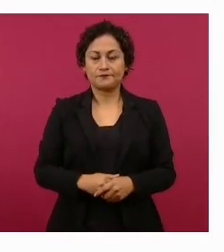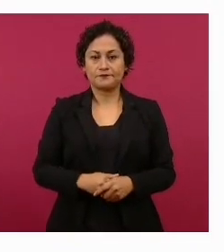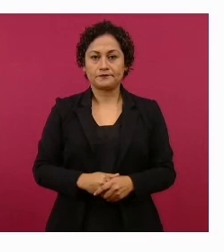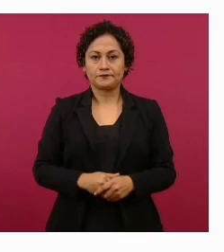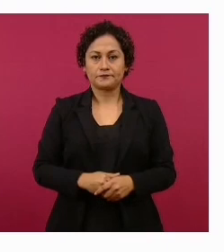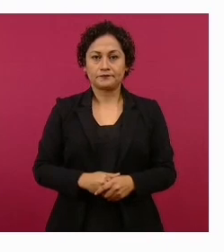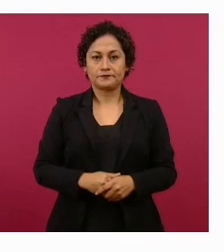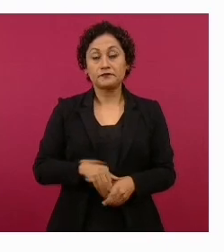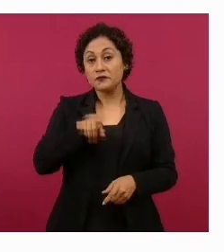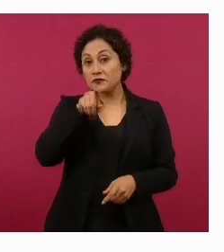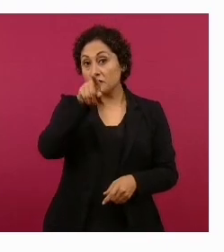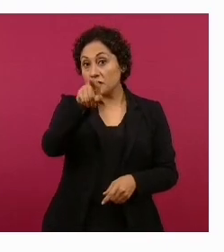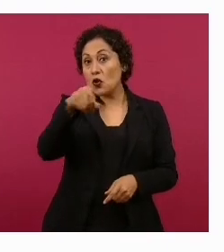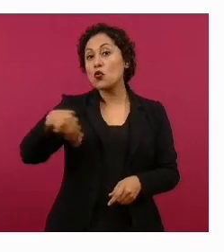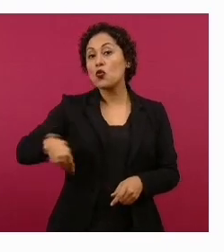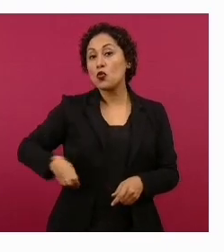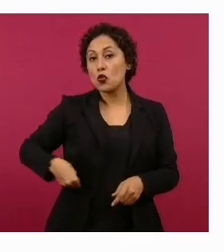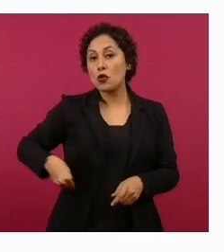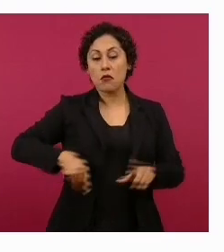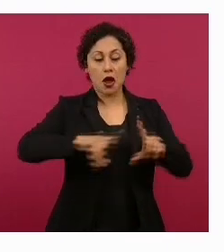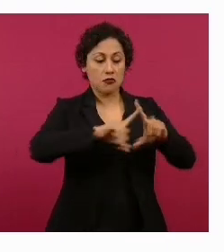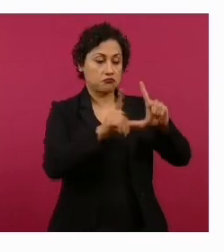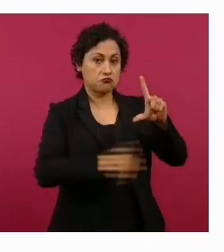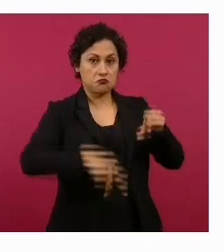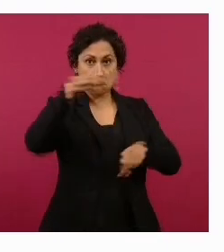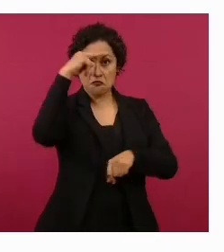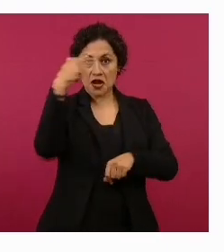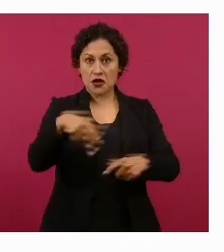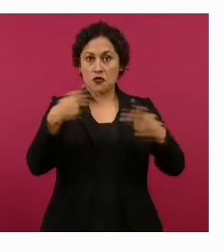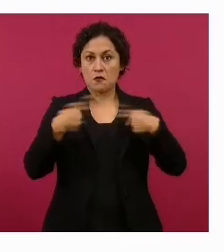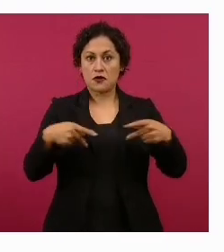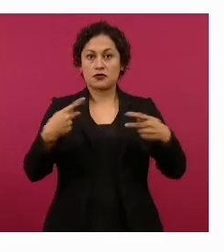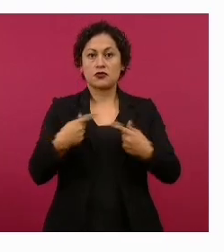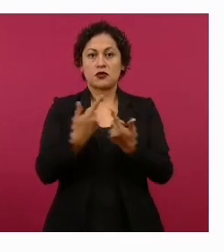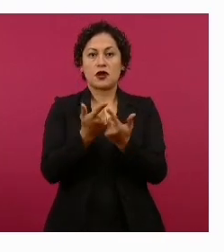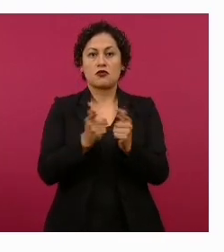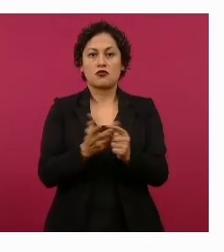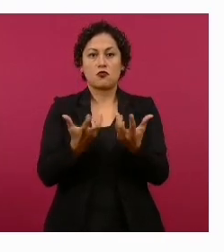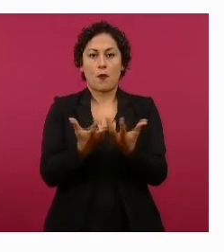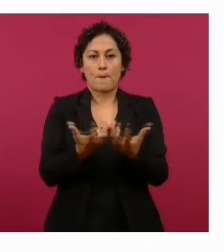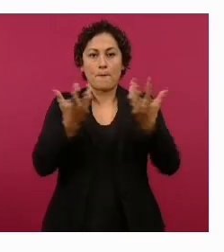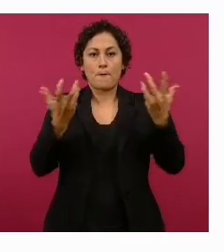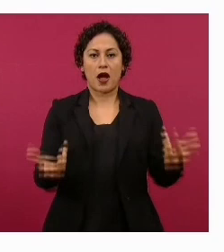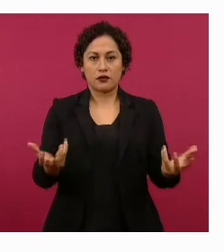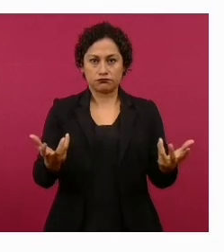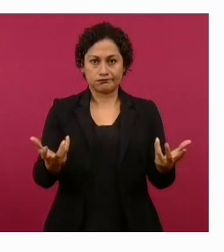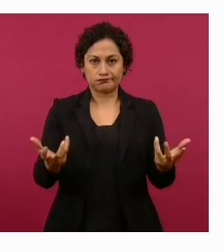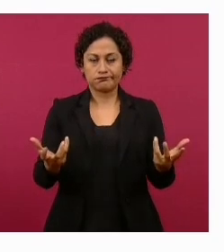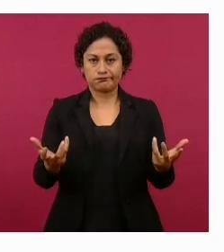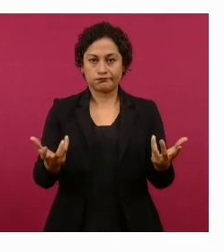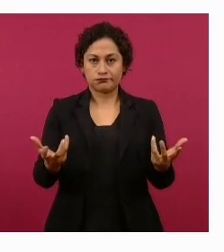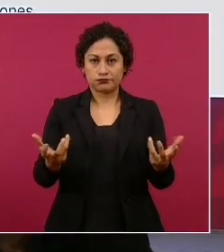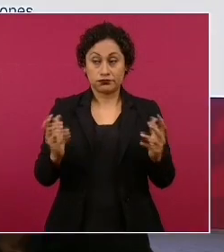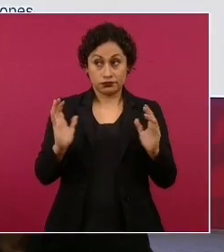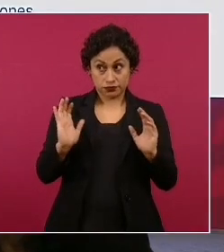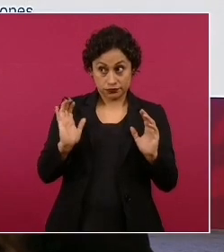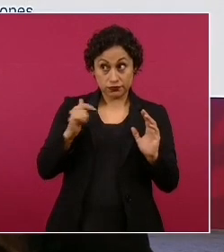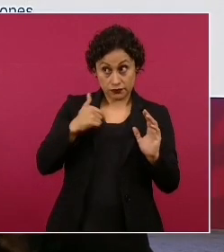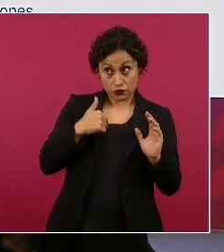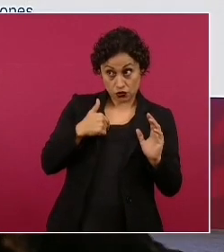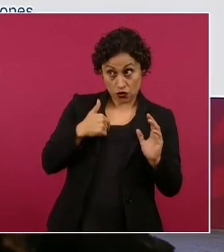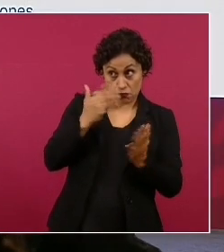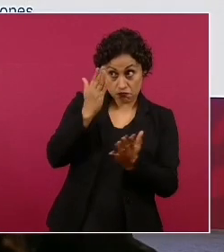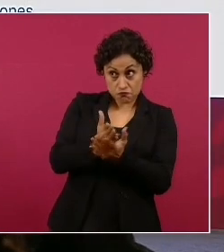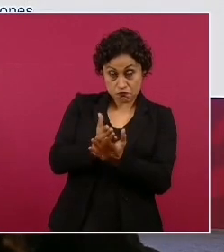él nos dividió a los mexicanos en dos grupos, yo dividí a los